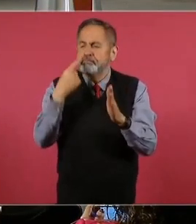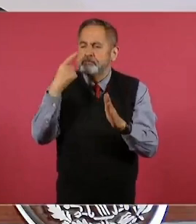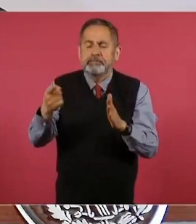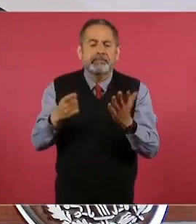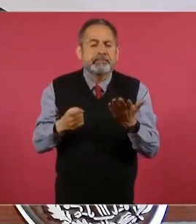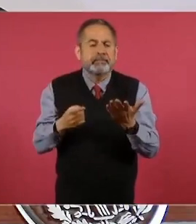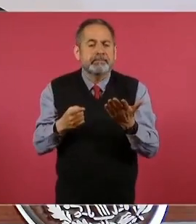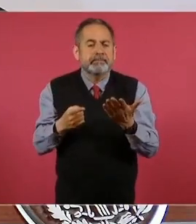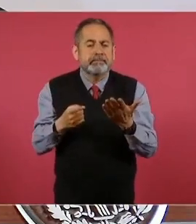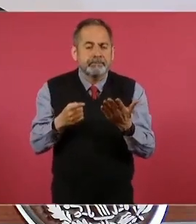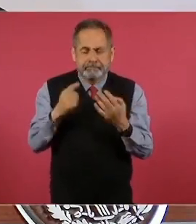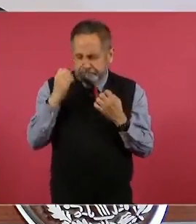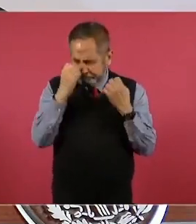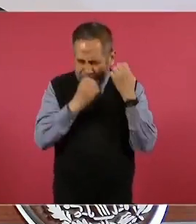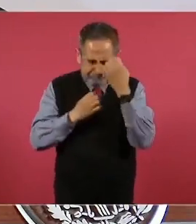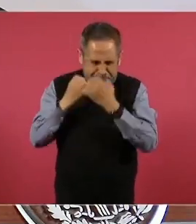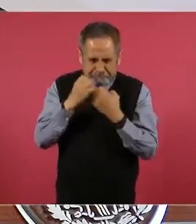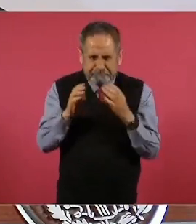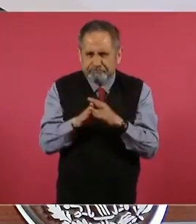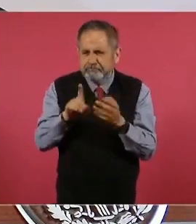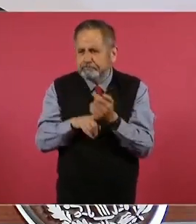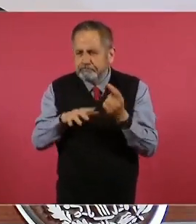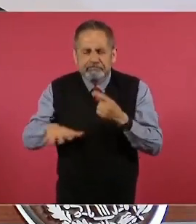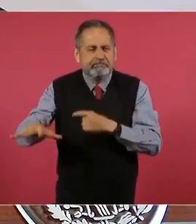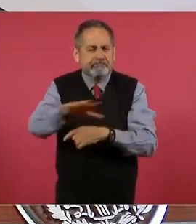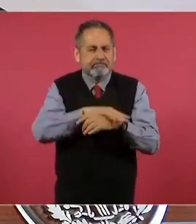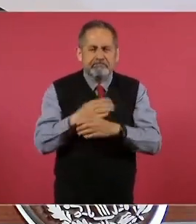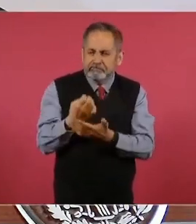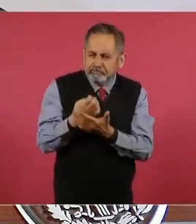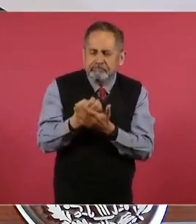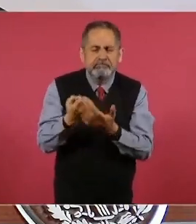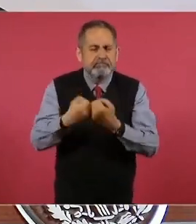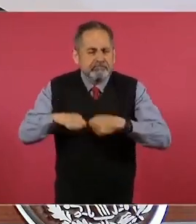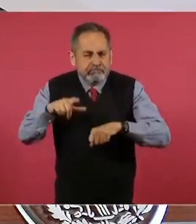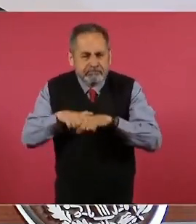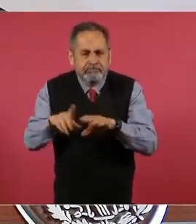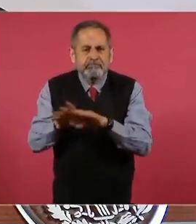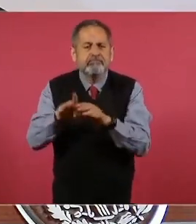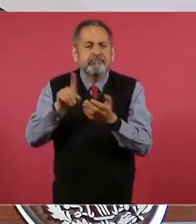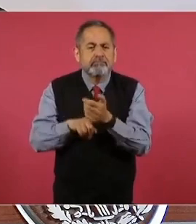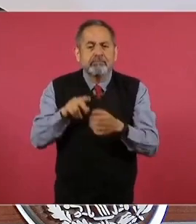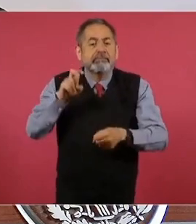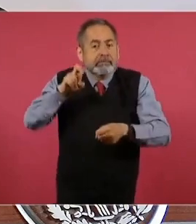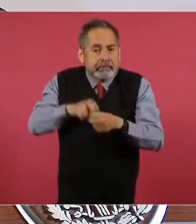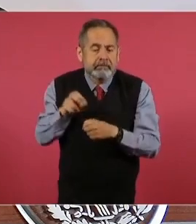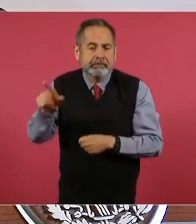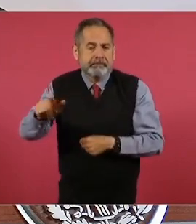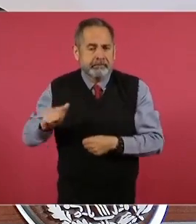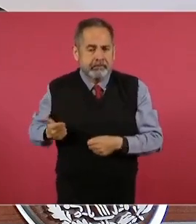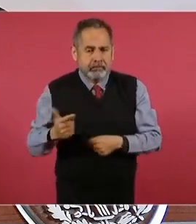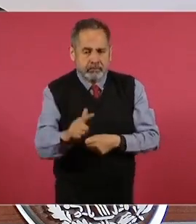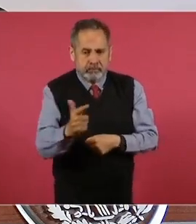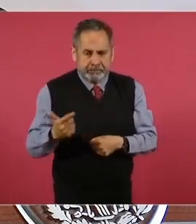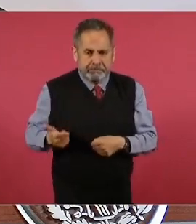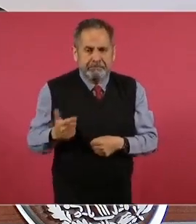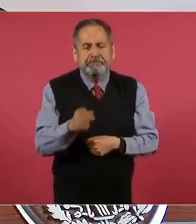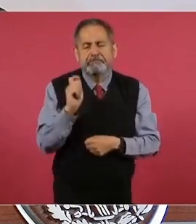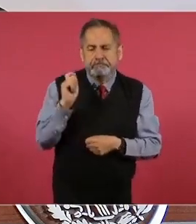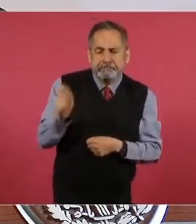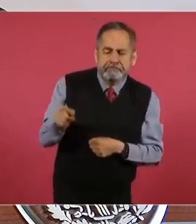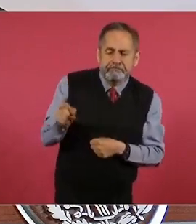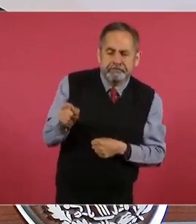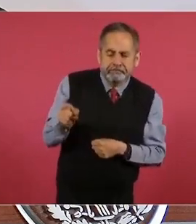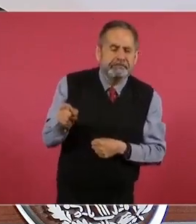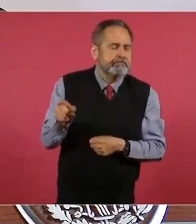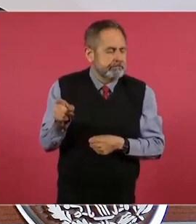análisis social, económico que hemos hecho del Estado de Guanajuato y que tiene que ver también